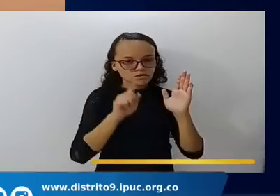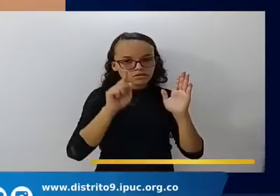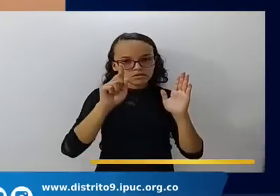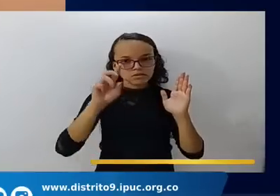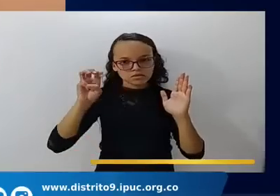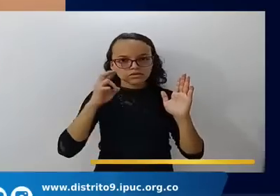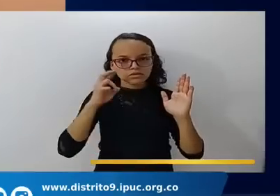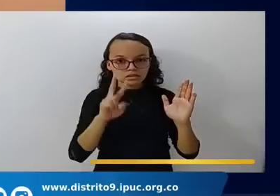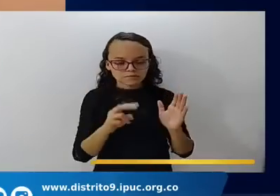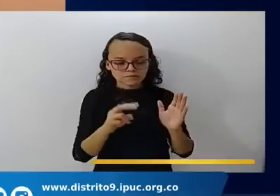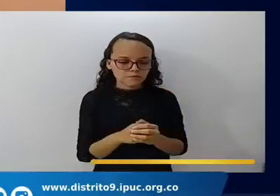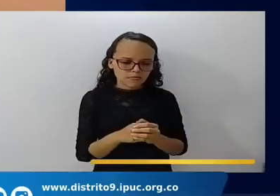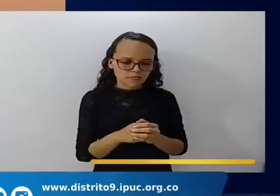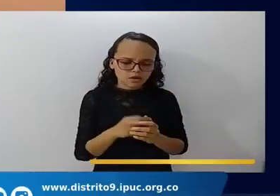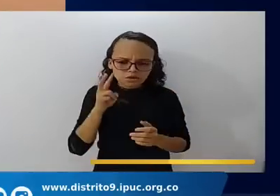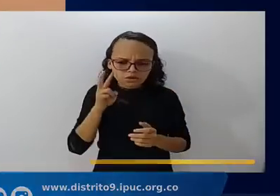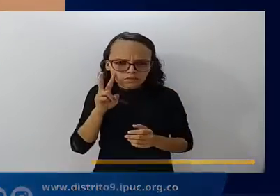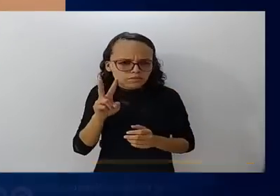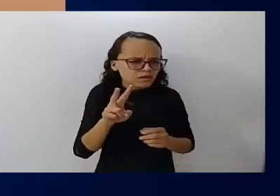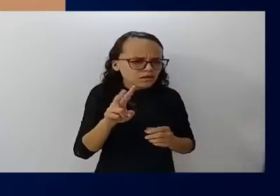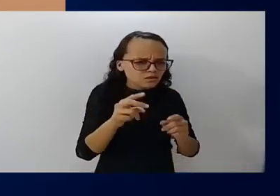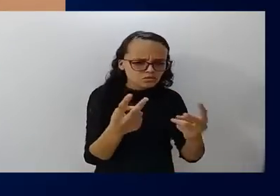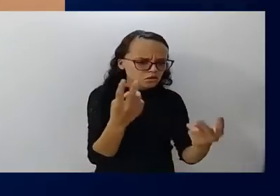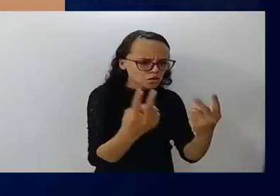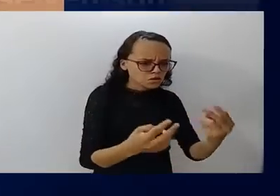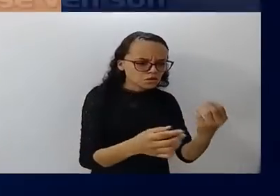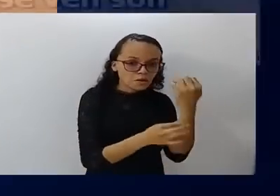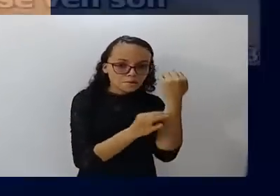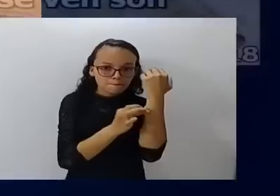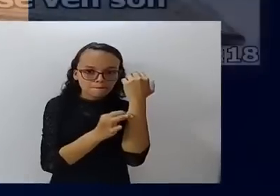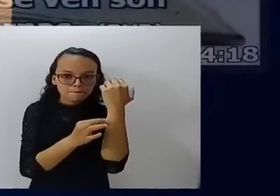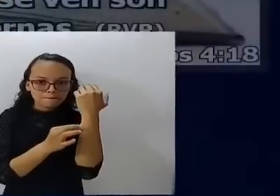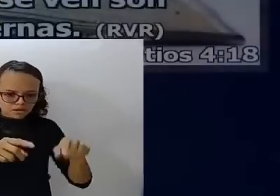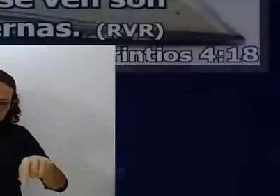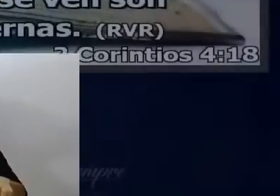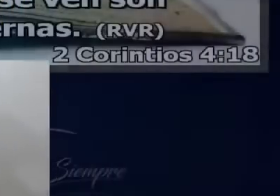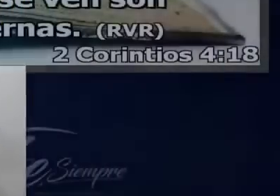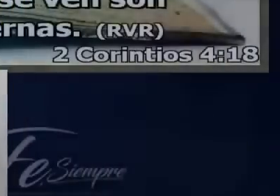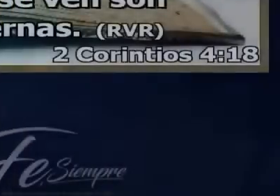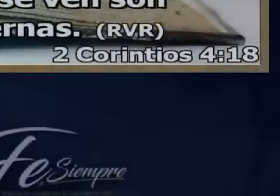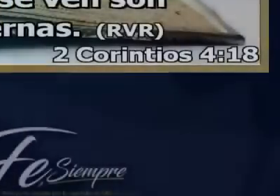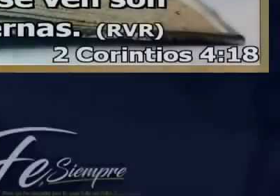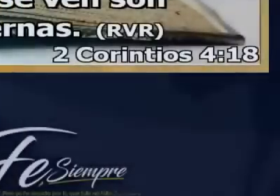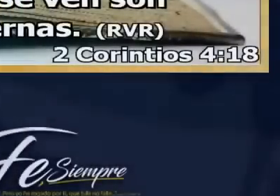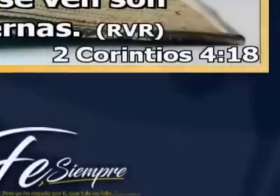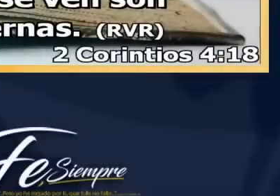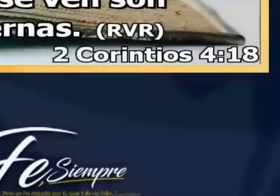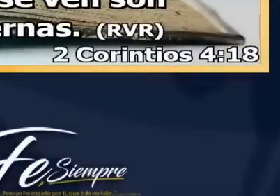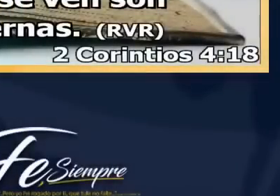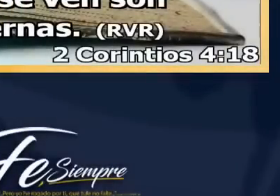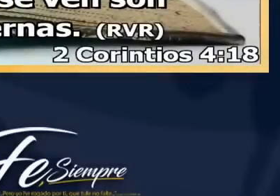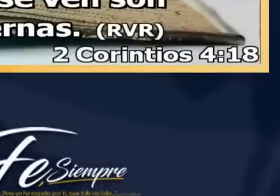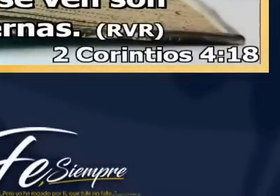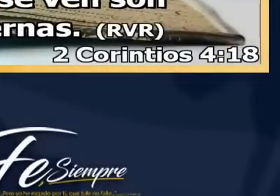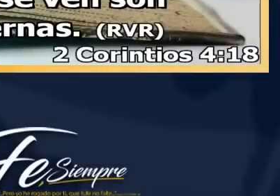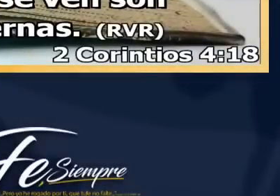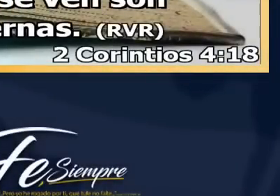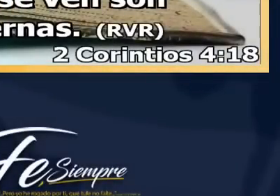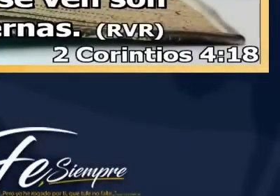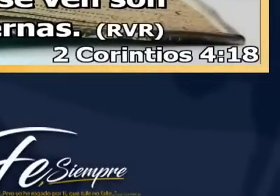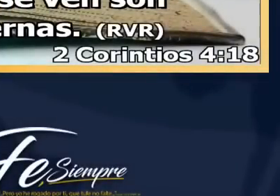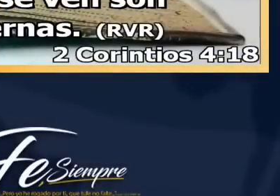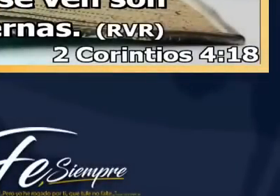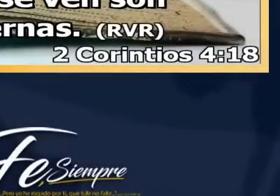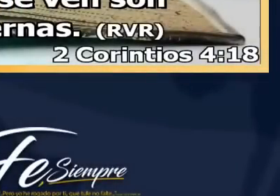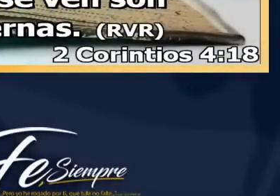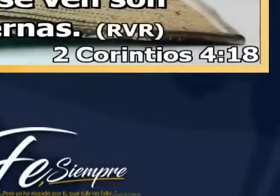las cosas que se ven. Sino que, las que no se ven. Pues